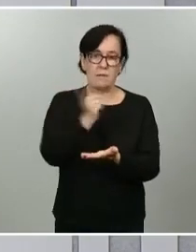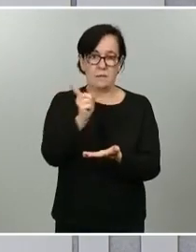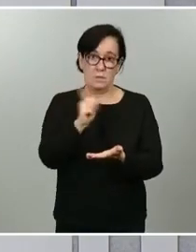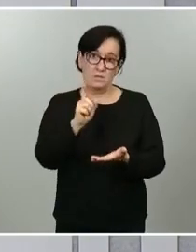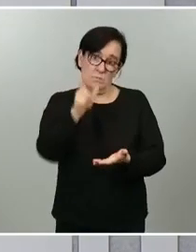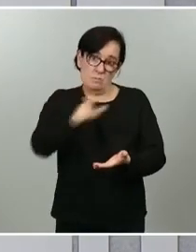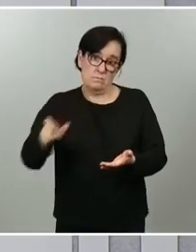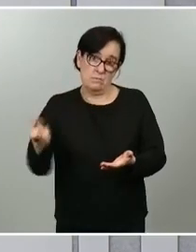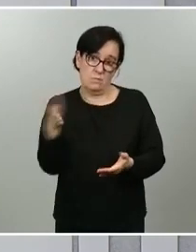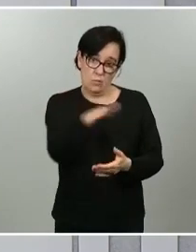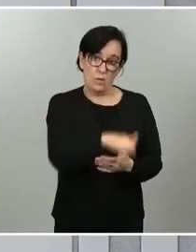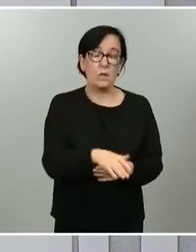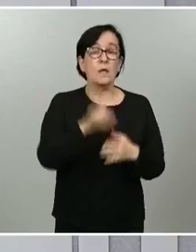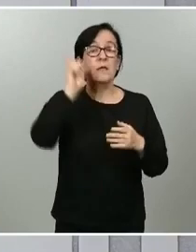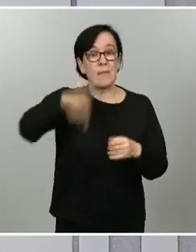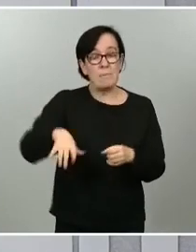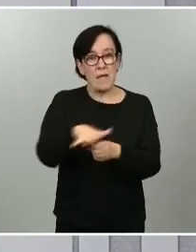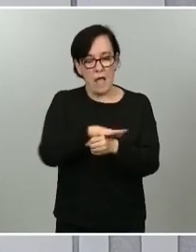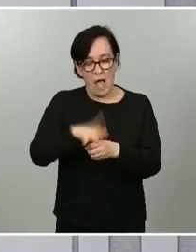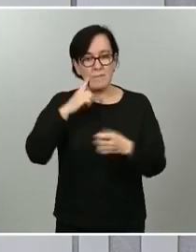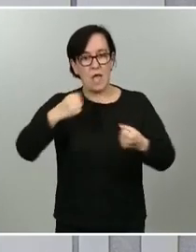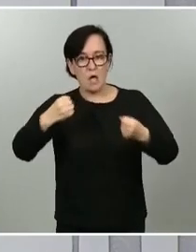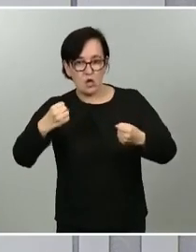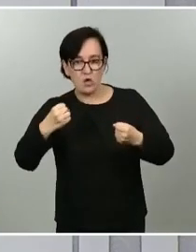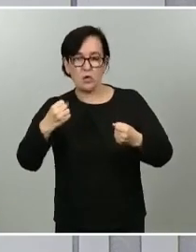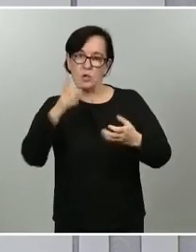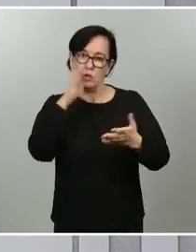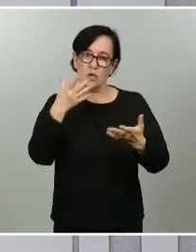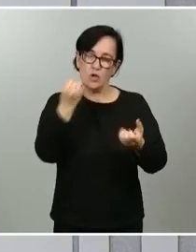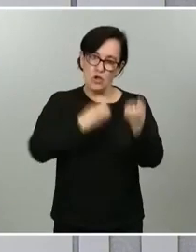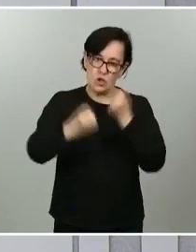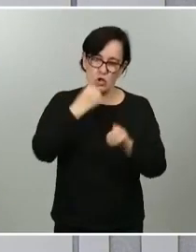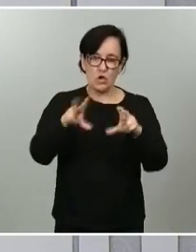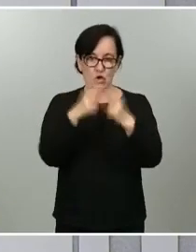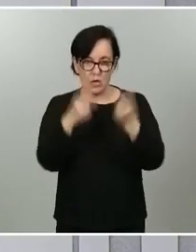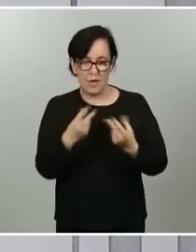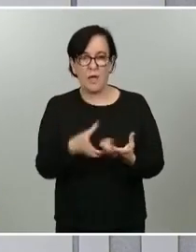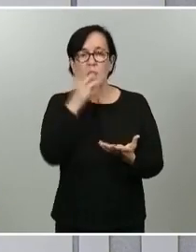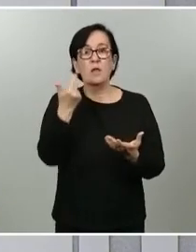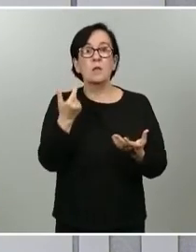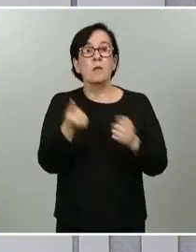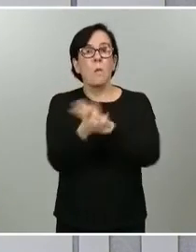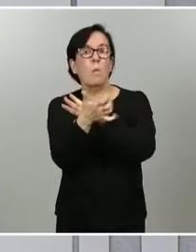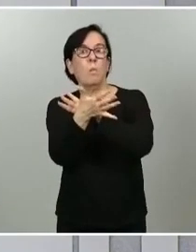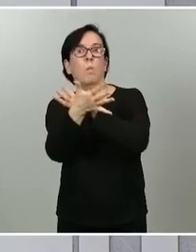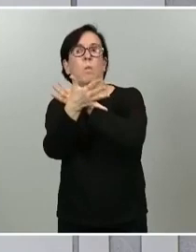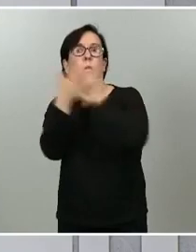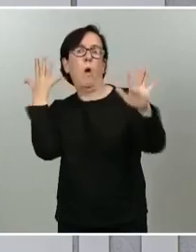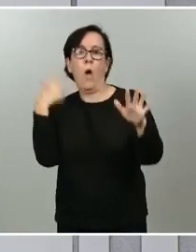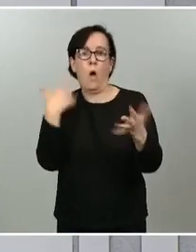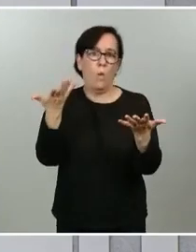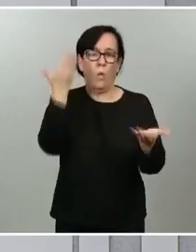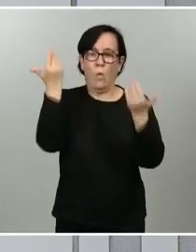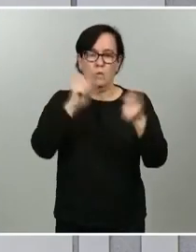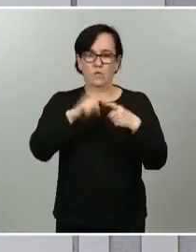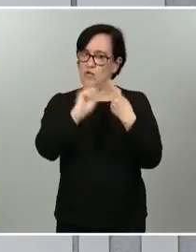pero también desde el ámbito económico y social. No vamos a llegar antes por correr de forma precipitada, todo lo contrario, para